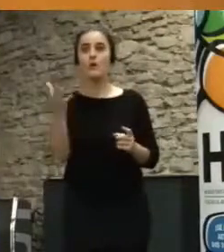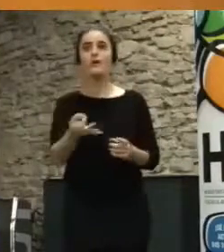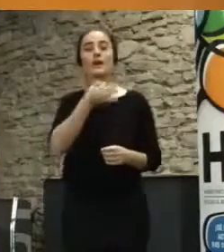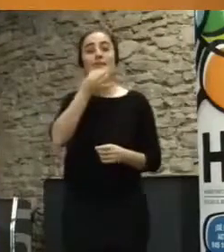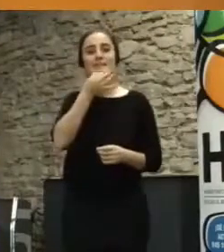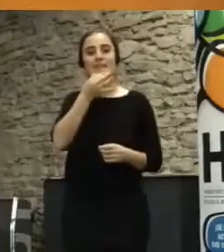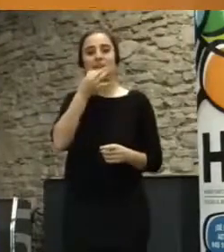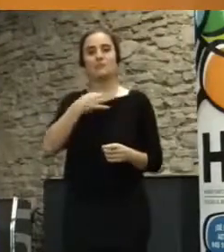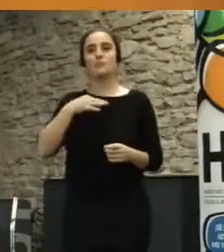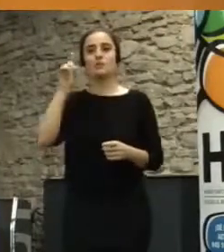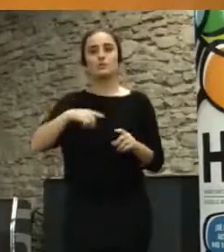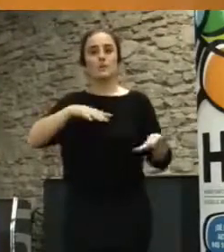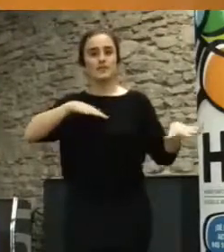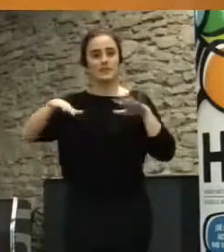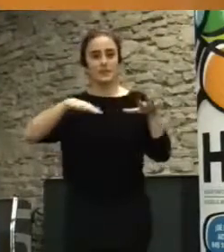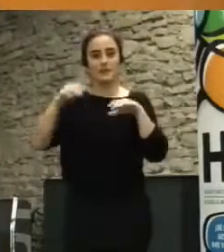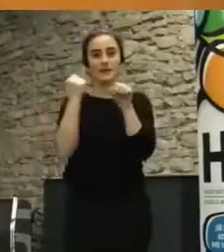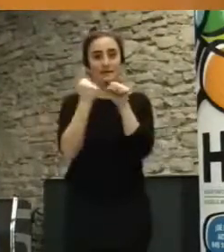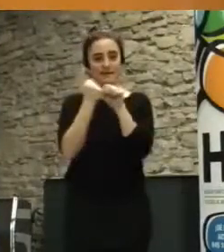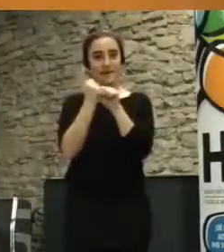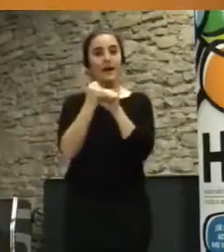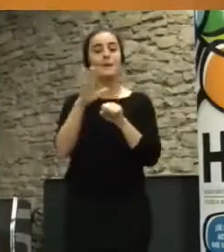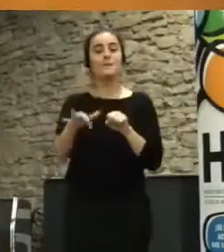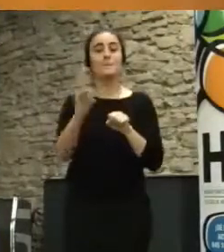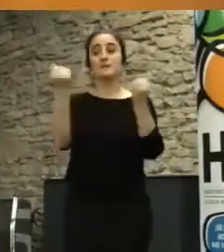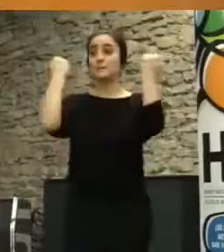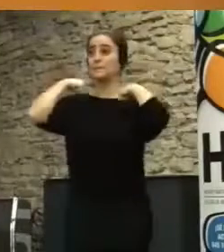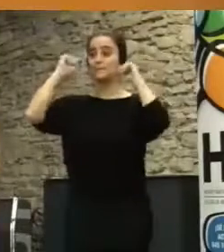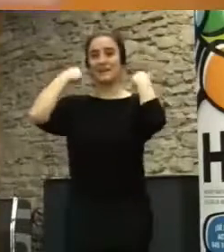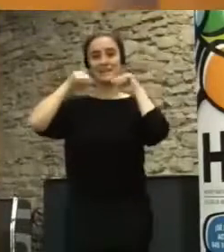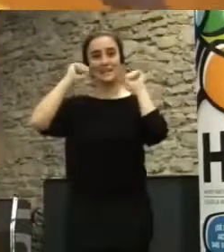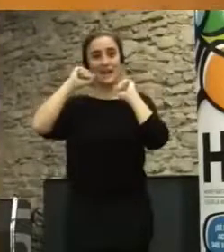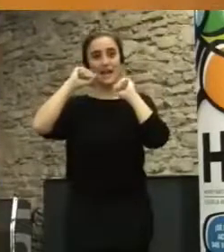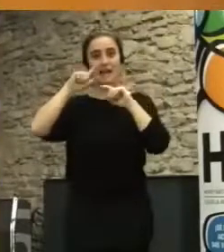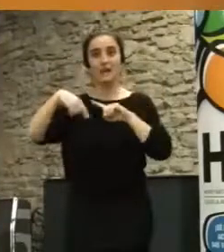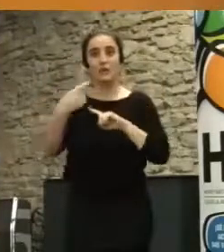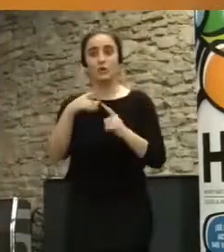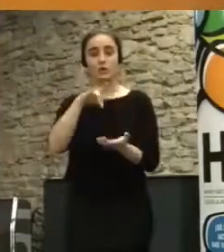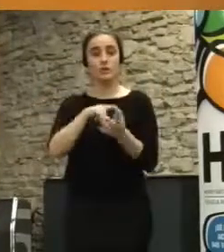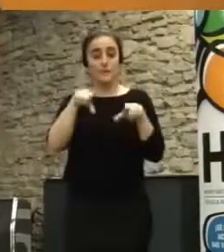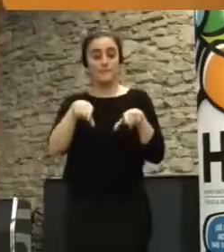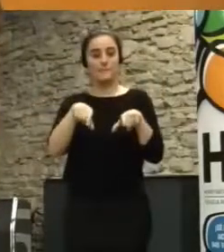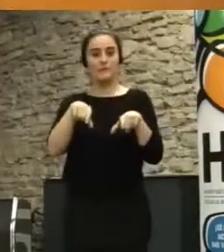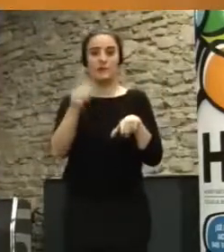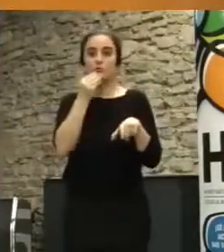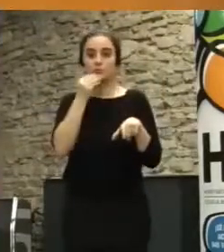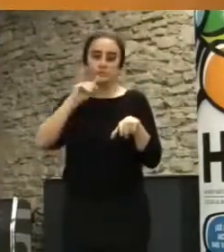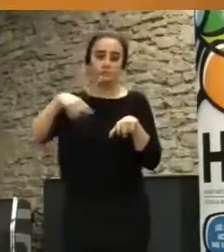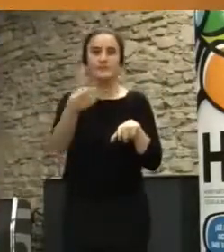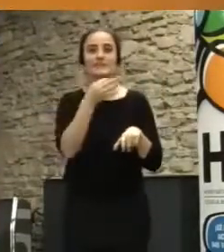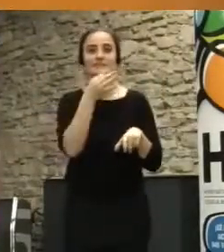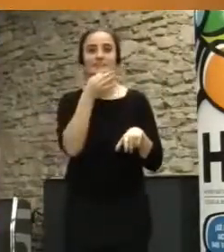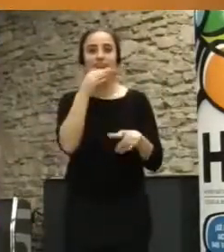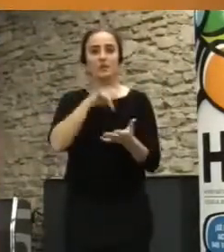para trabajar las dinámicas y toda la parte práctica que vendrá después de la pausa para comer por la tarde.